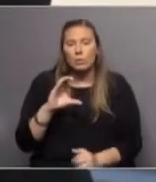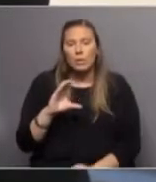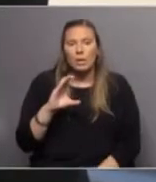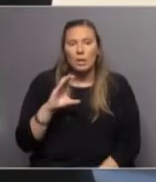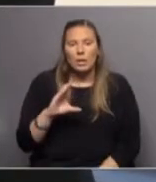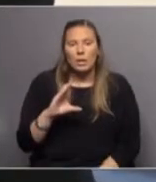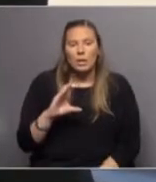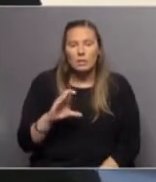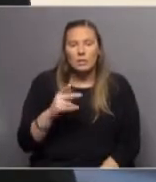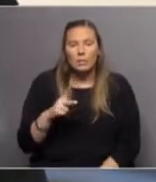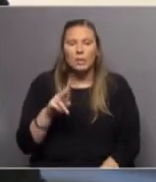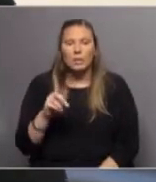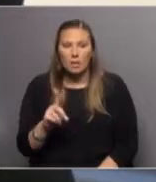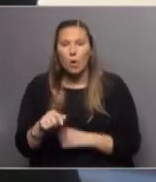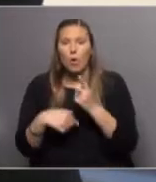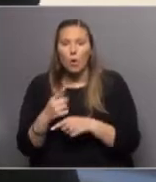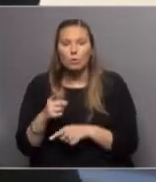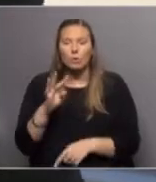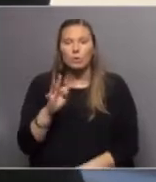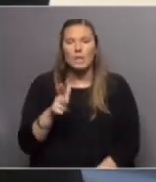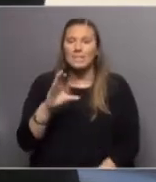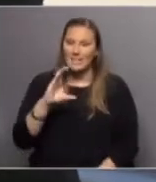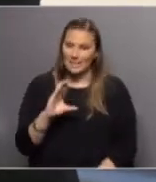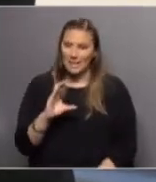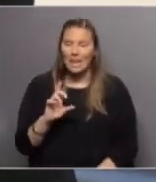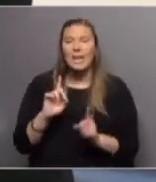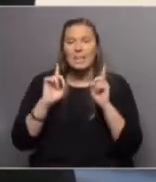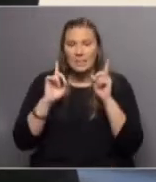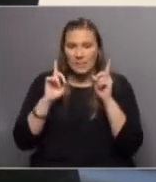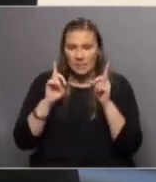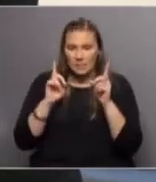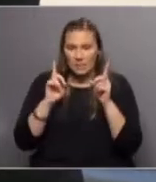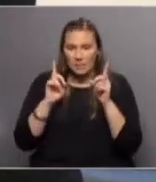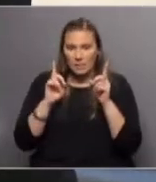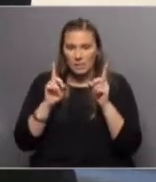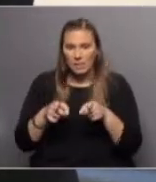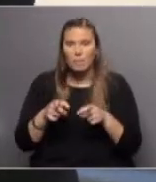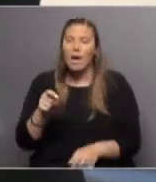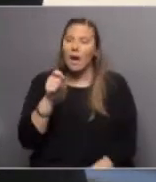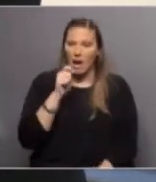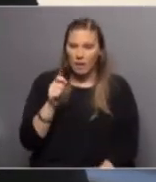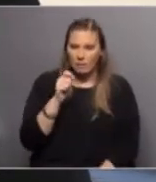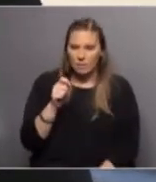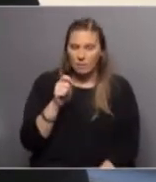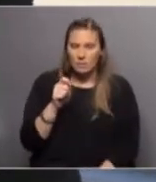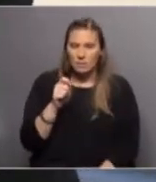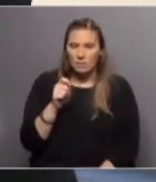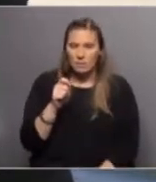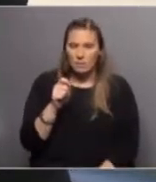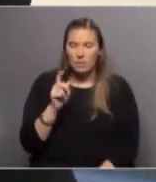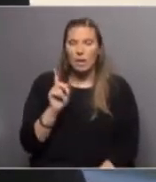al cáñamo, otra relacionada con THC, también relacionada con el cannabis. Está